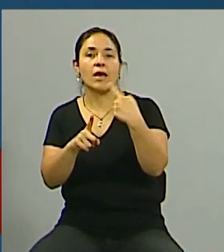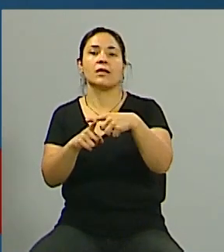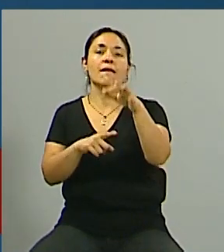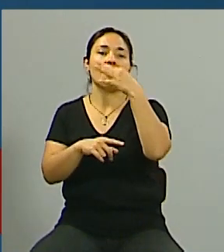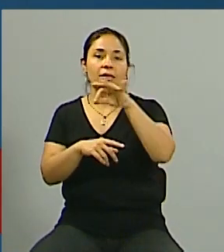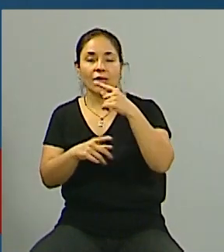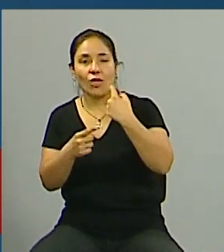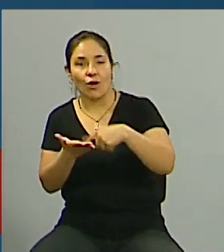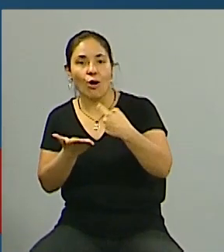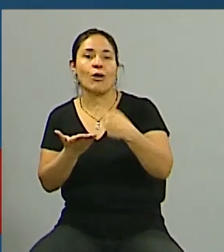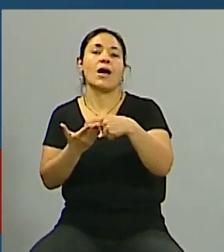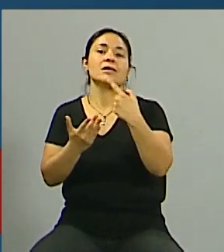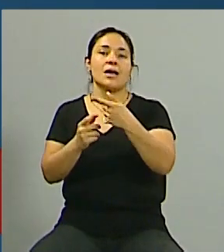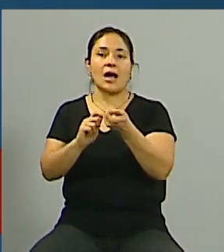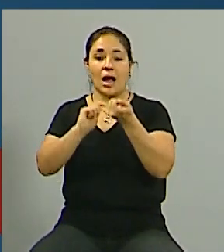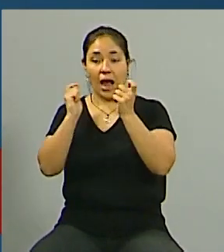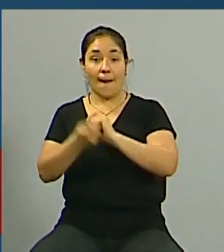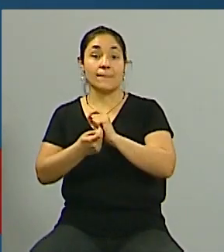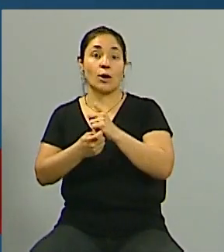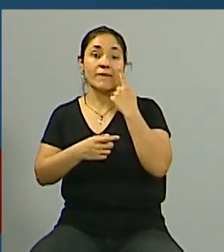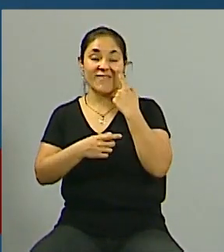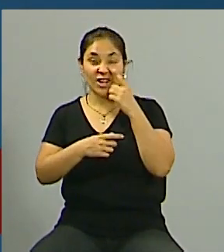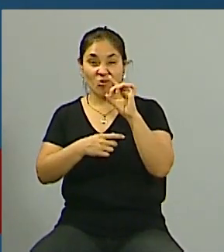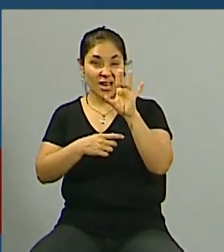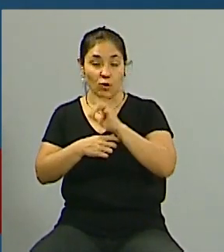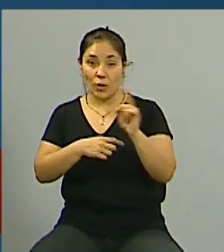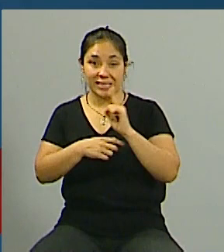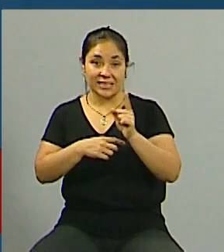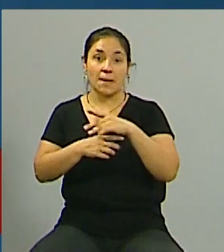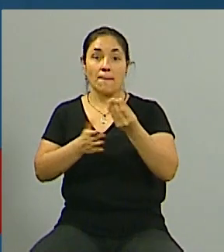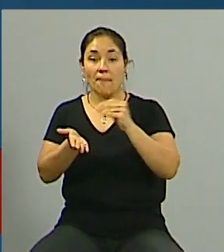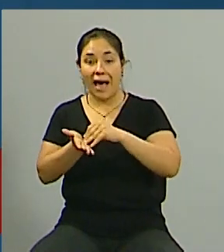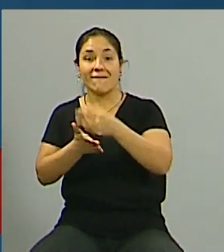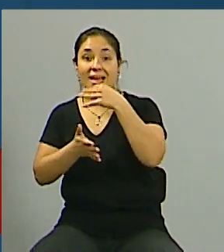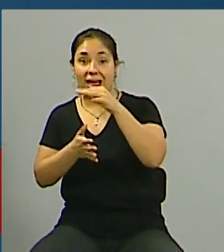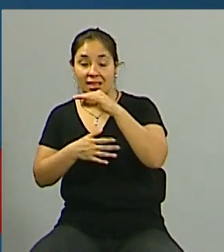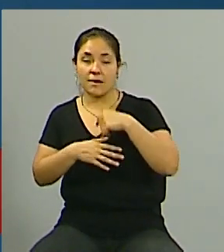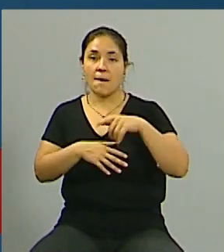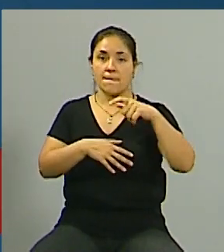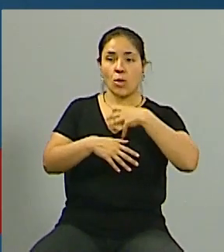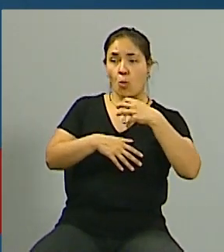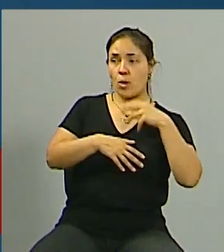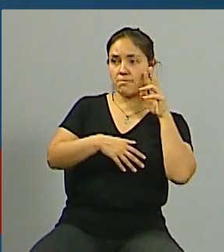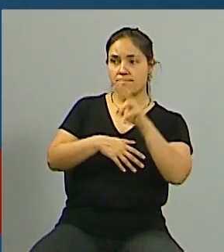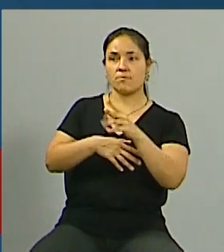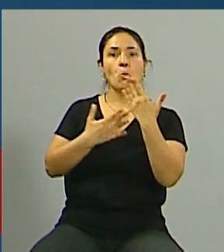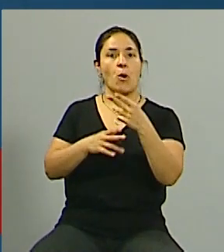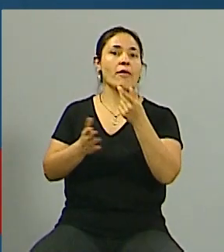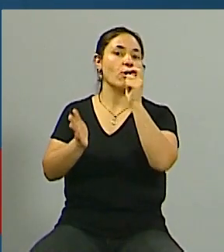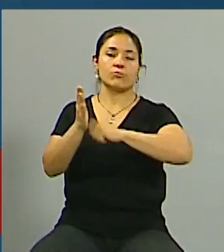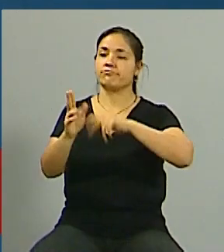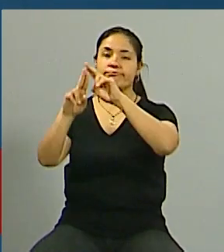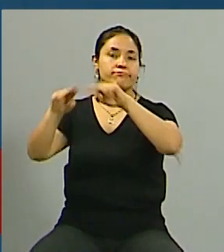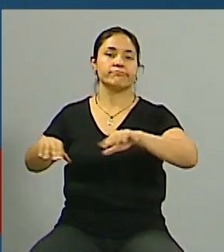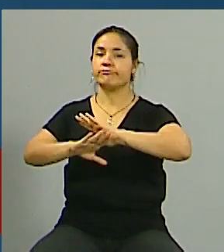drogas y demás cuando vos variás ese destino ahí el propietario está habilitado para pedir digamos la resolución del contrato y en ese